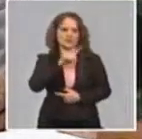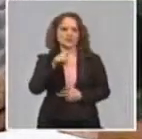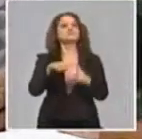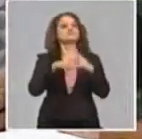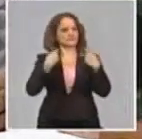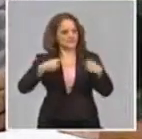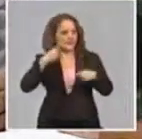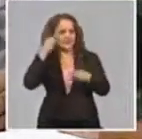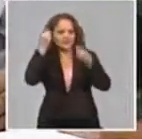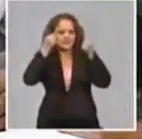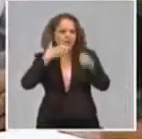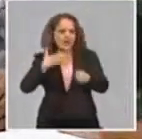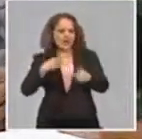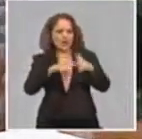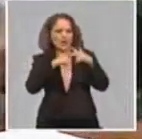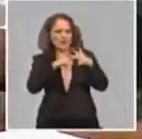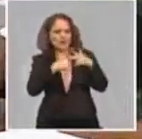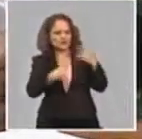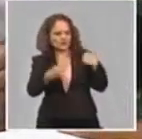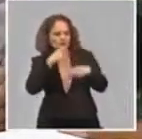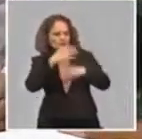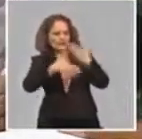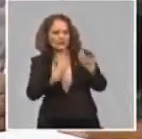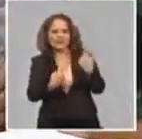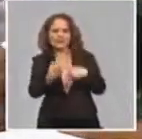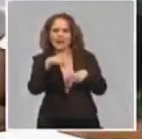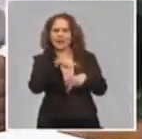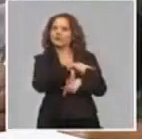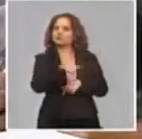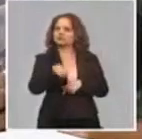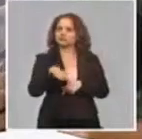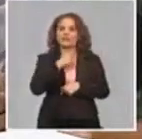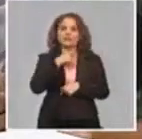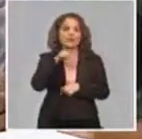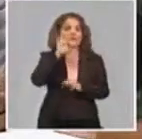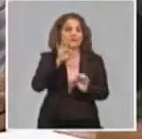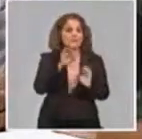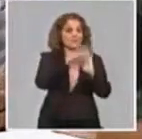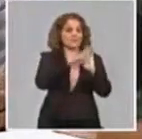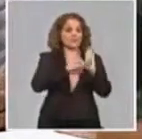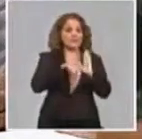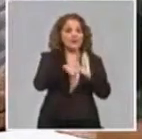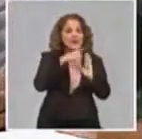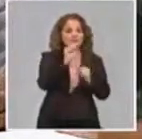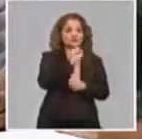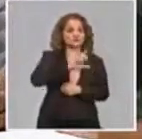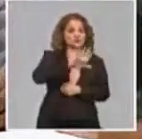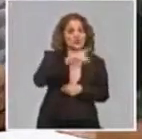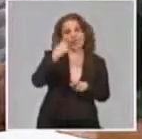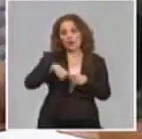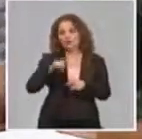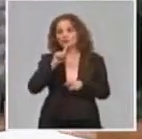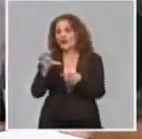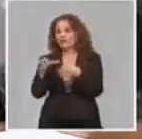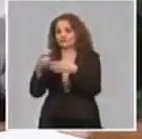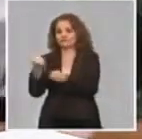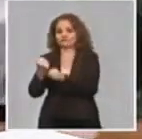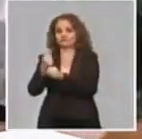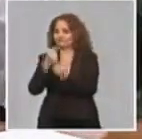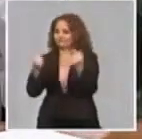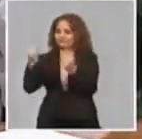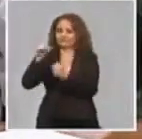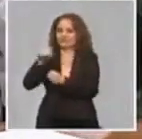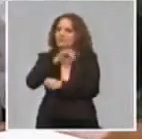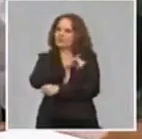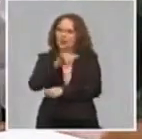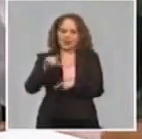resultados, sobre todo en los programas sociales y en las obras priorizadas. El cumplimiento de